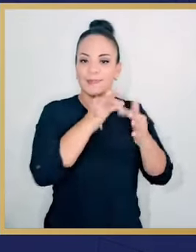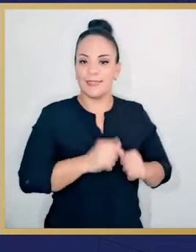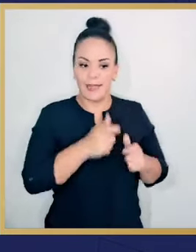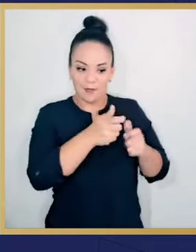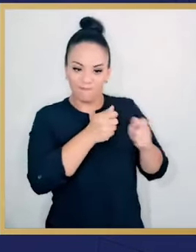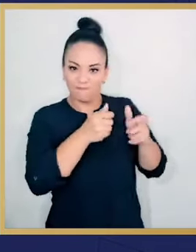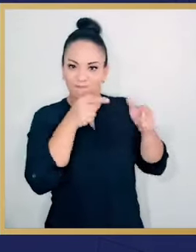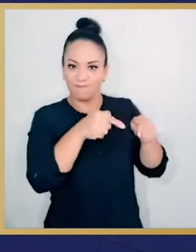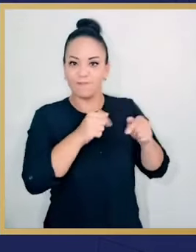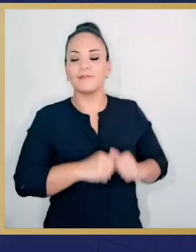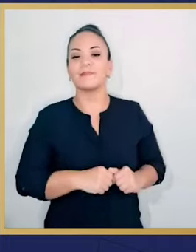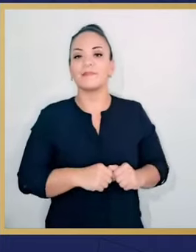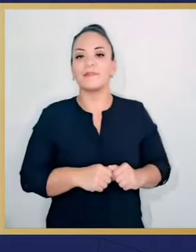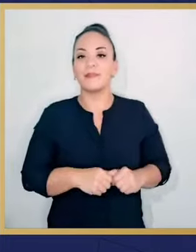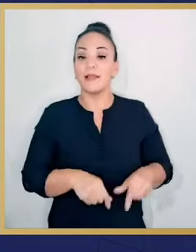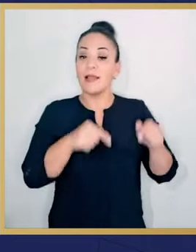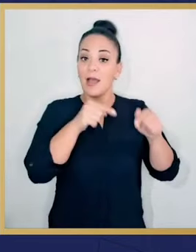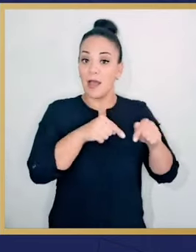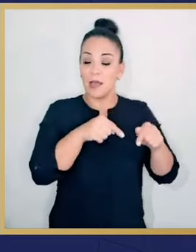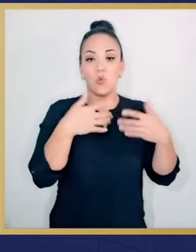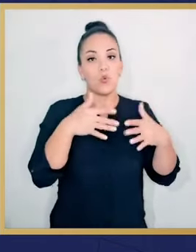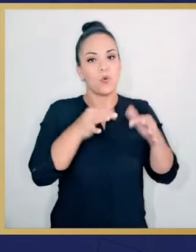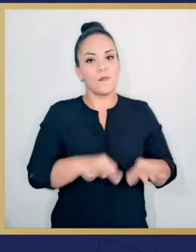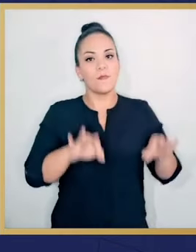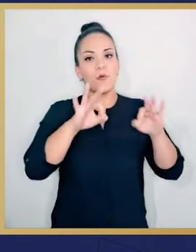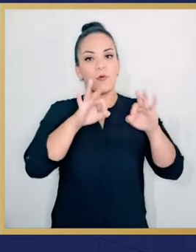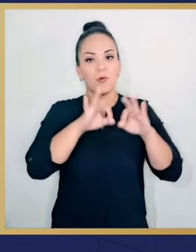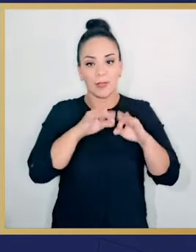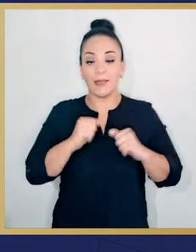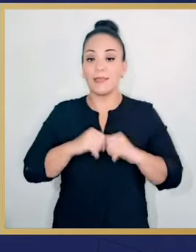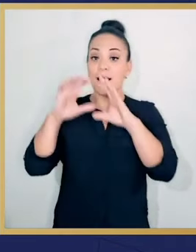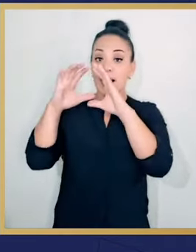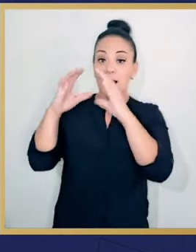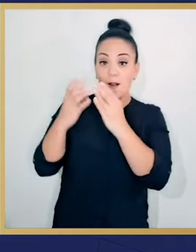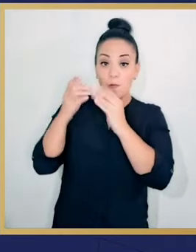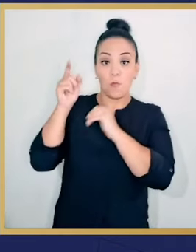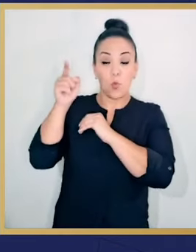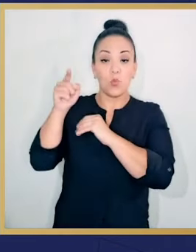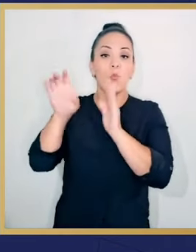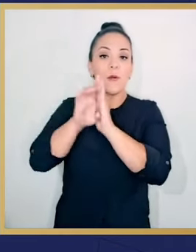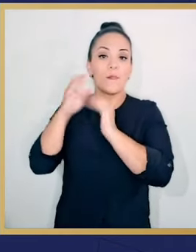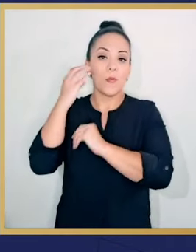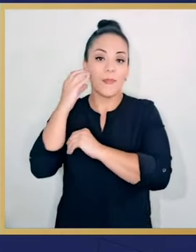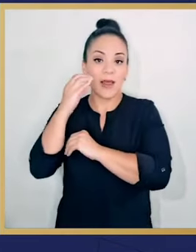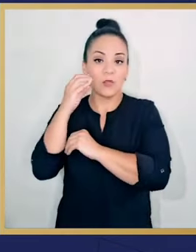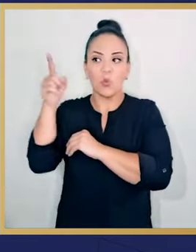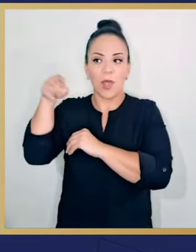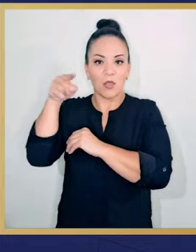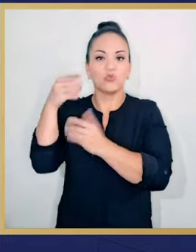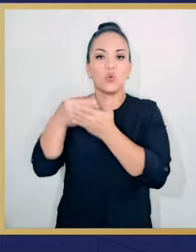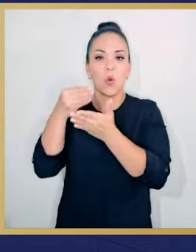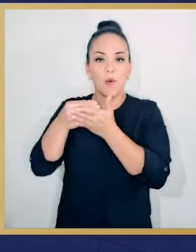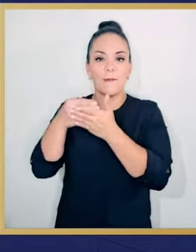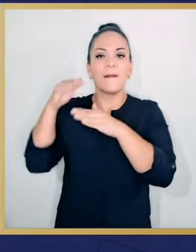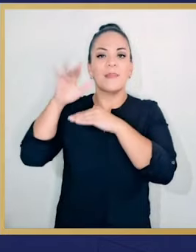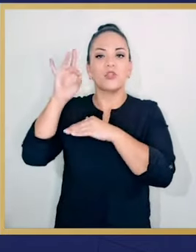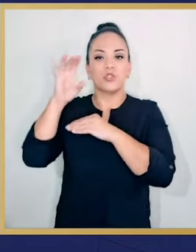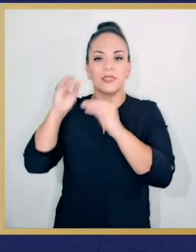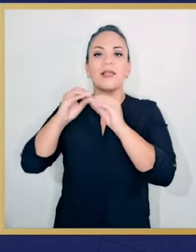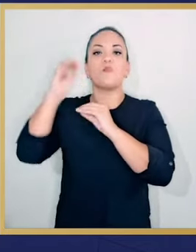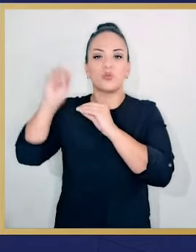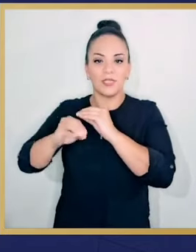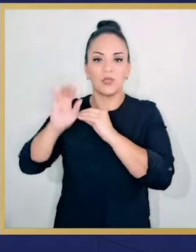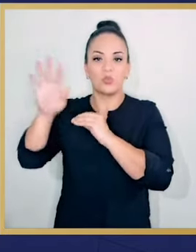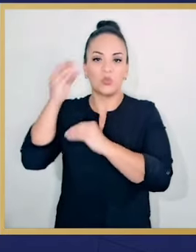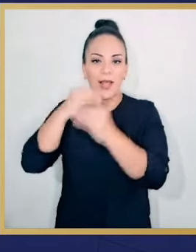comercialización del café de especialidad. Esta parte del mundo representa un mercado de consumo estratégico, pues importan cerca del 80